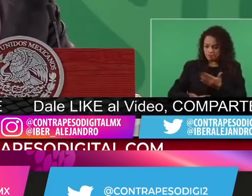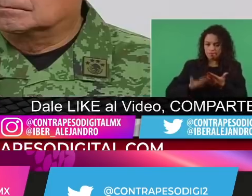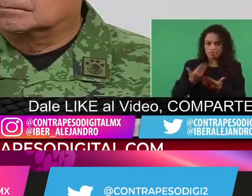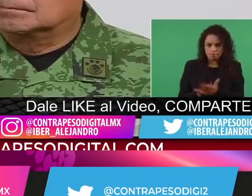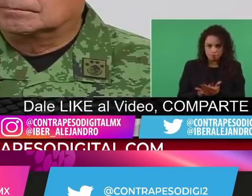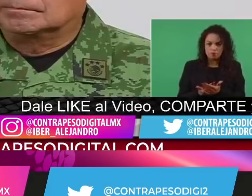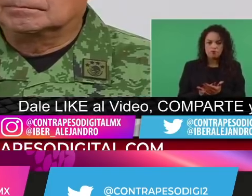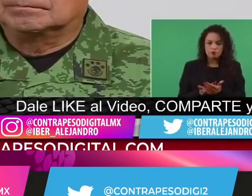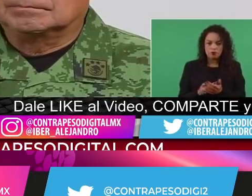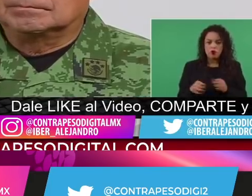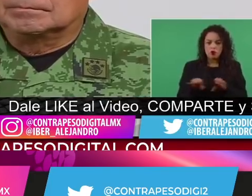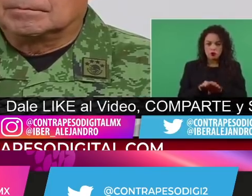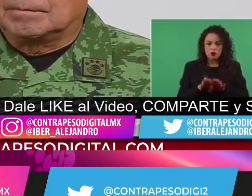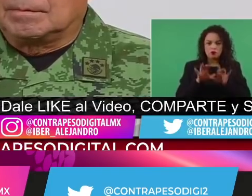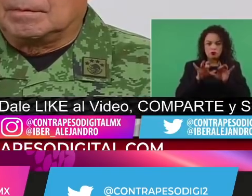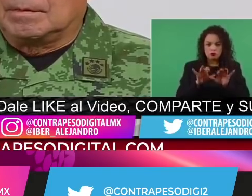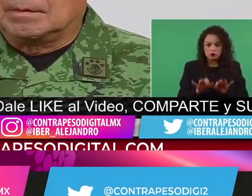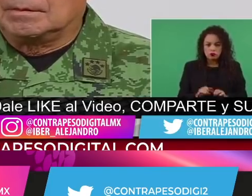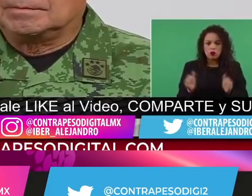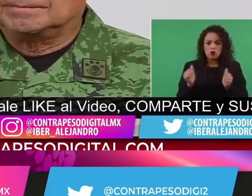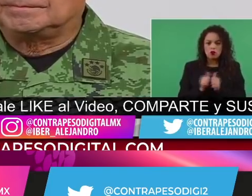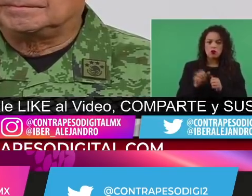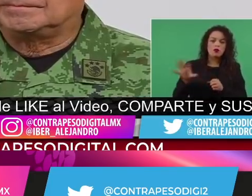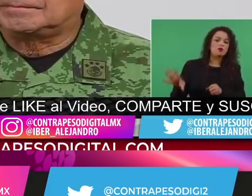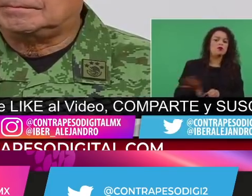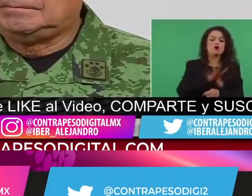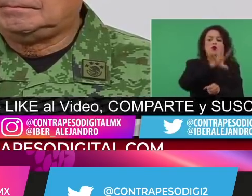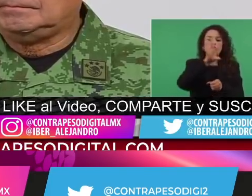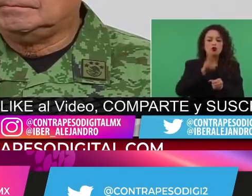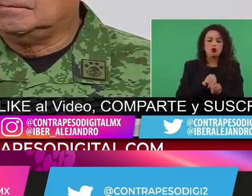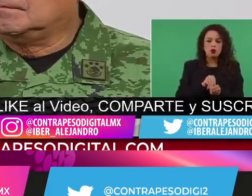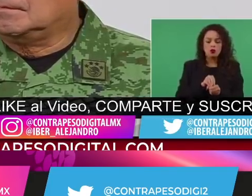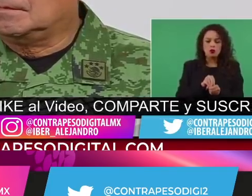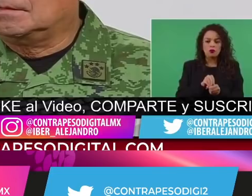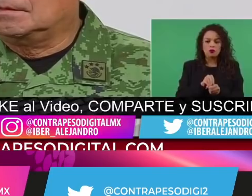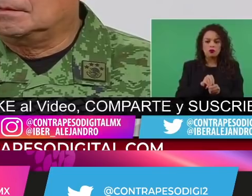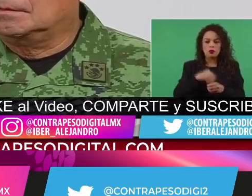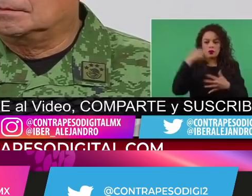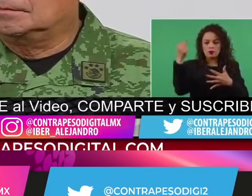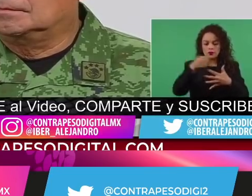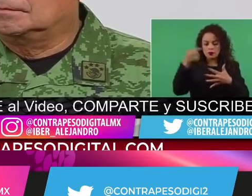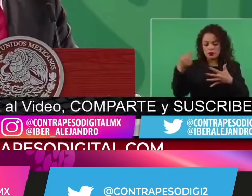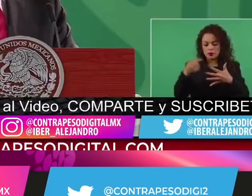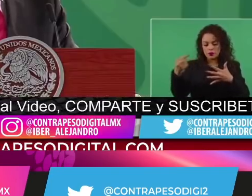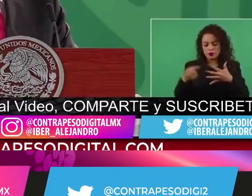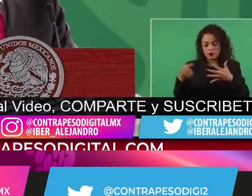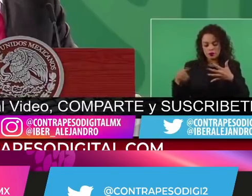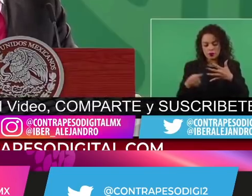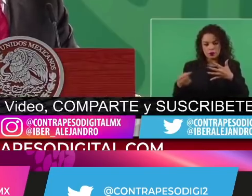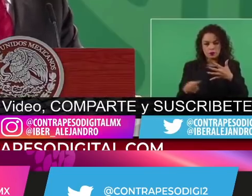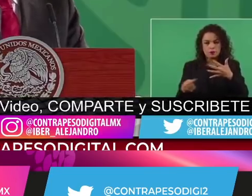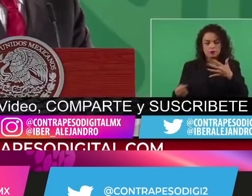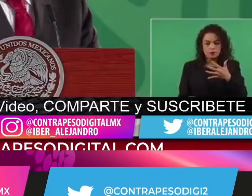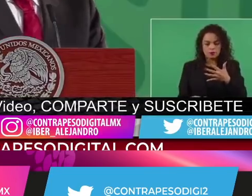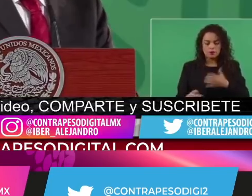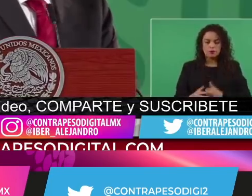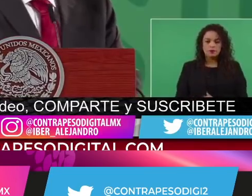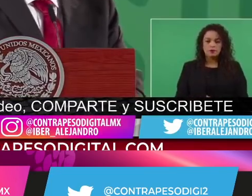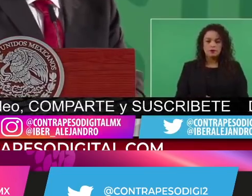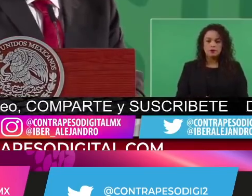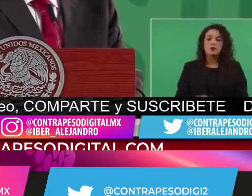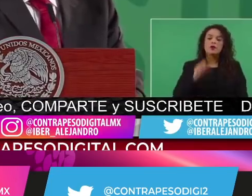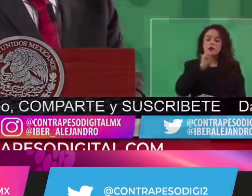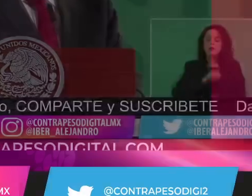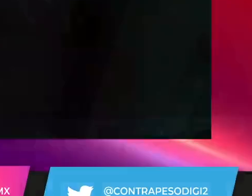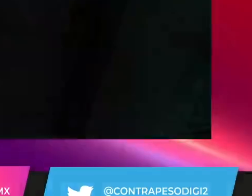las policías estatales y municipales siempre han brillado por su ausencia. Antes de proseguir, le invito, por